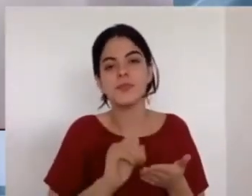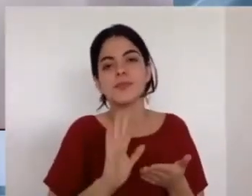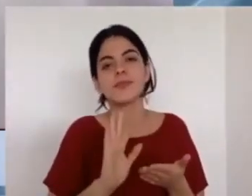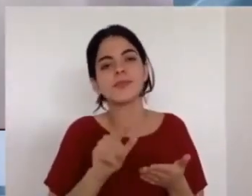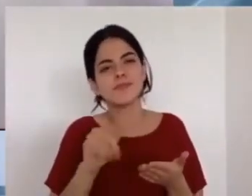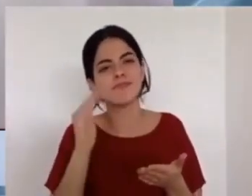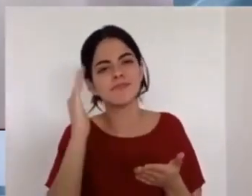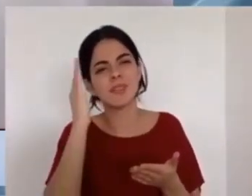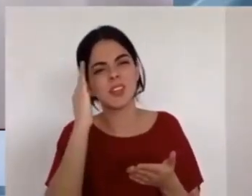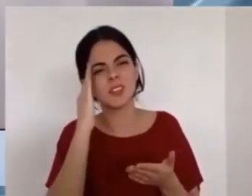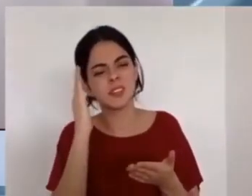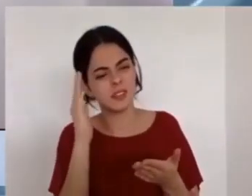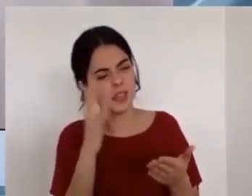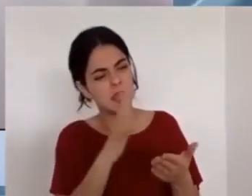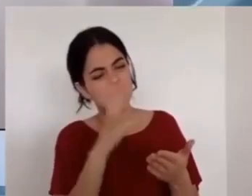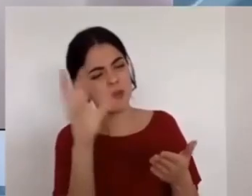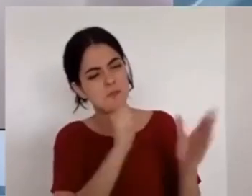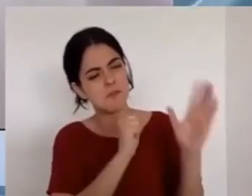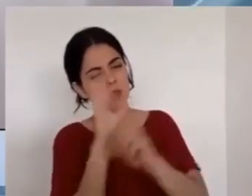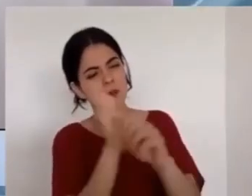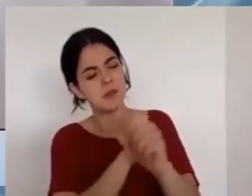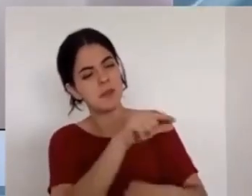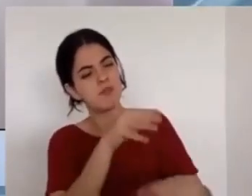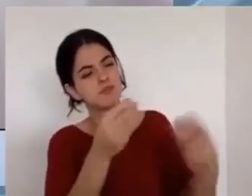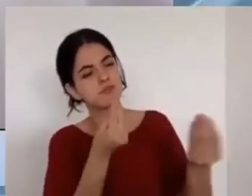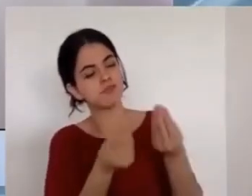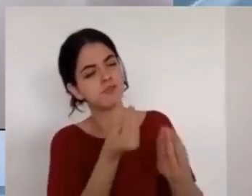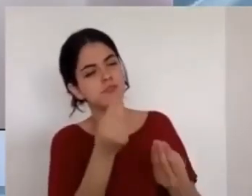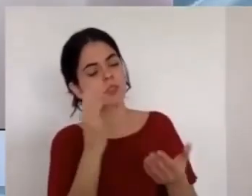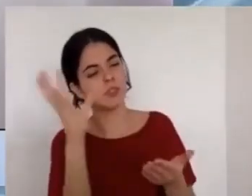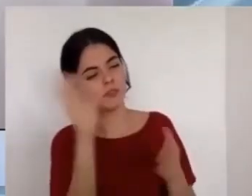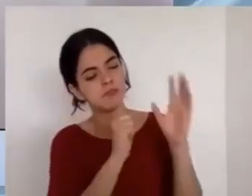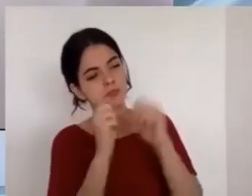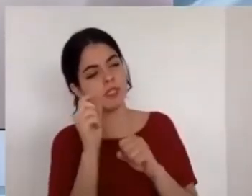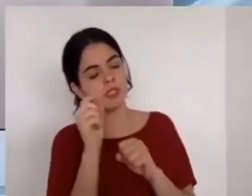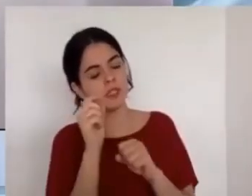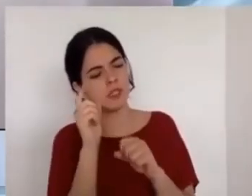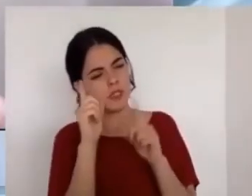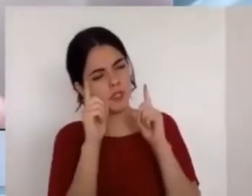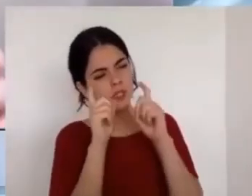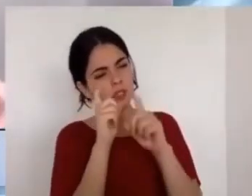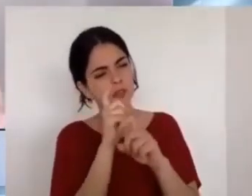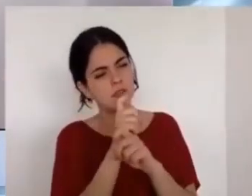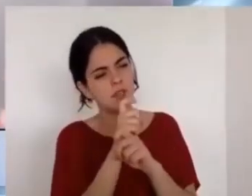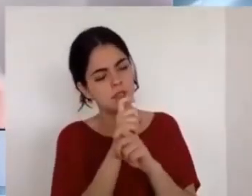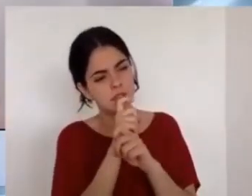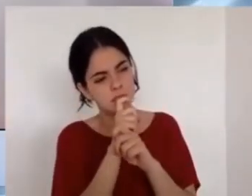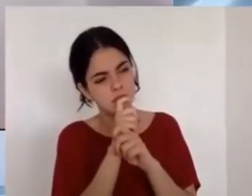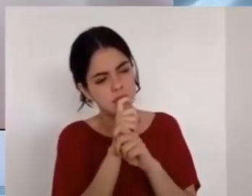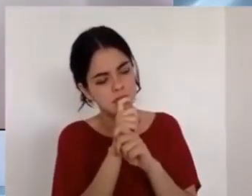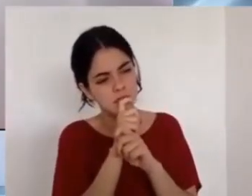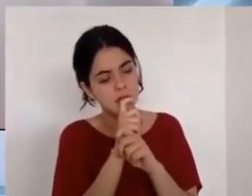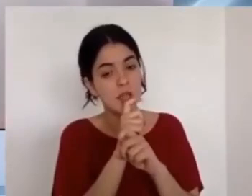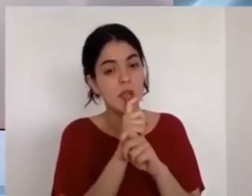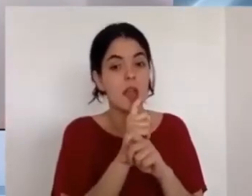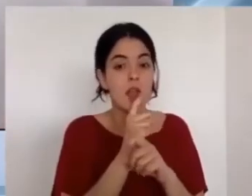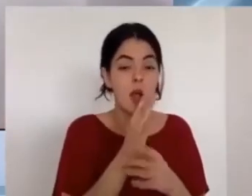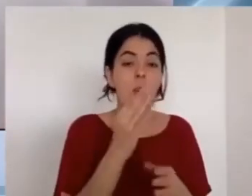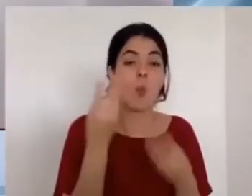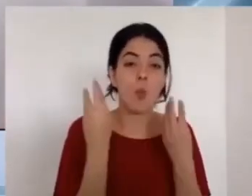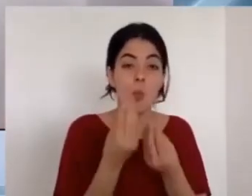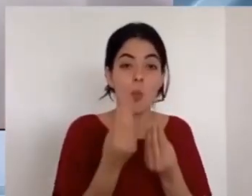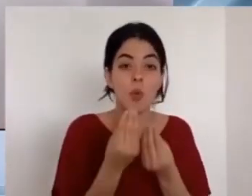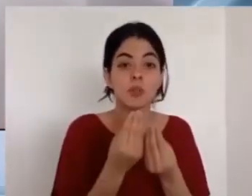los creyentes piden que el Señor les cambie las circunstancias adversas.